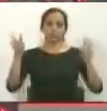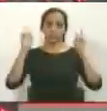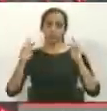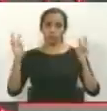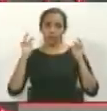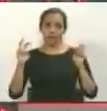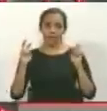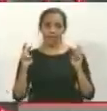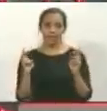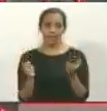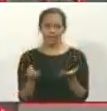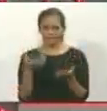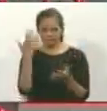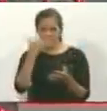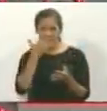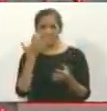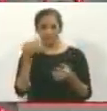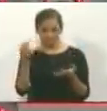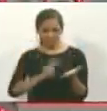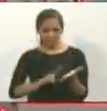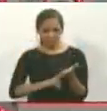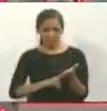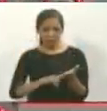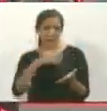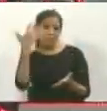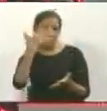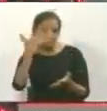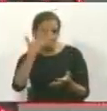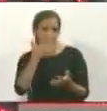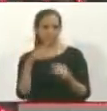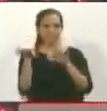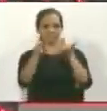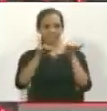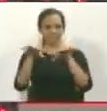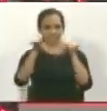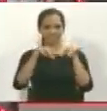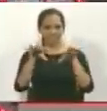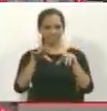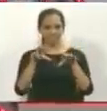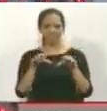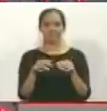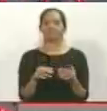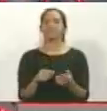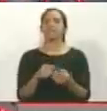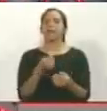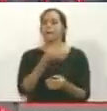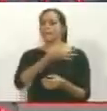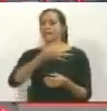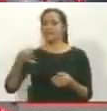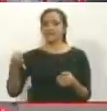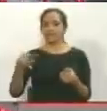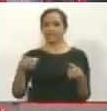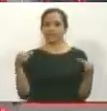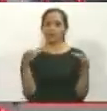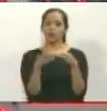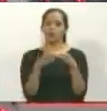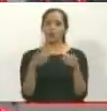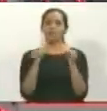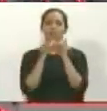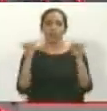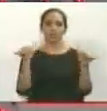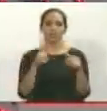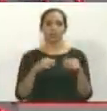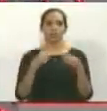escena es tan realista que incluso llegó a caer en el engaño la prestigiosa agencia de noticias Reuters. Y lo publicó incluso como un